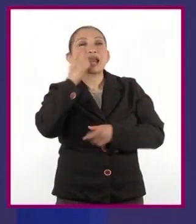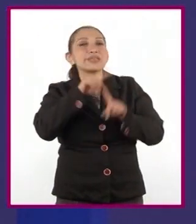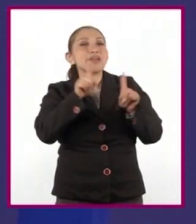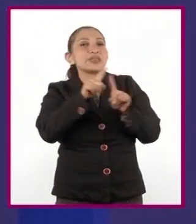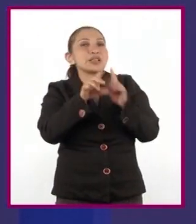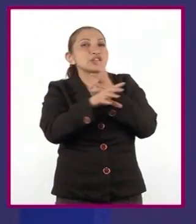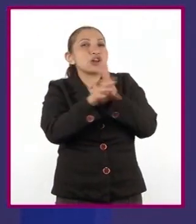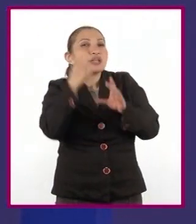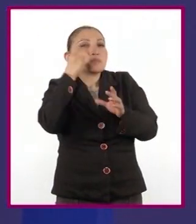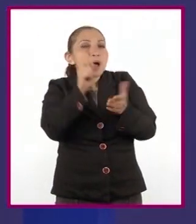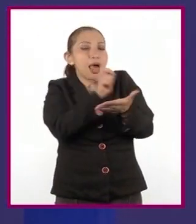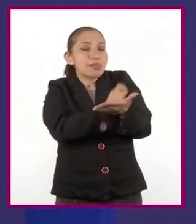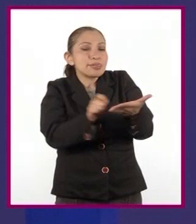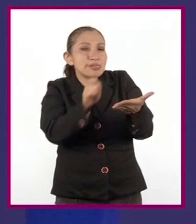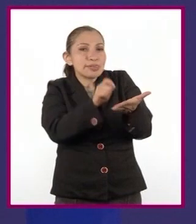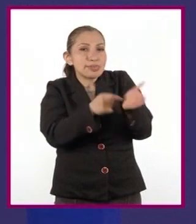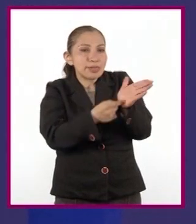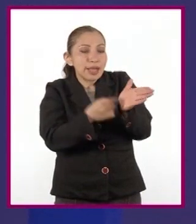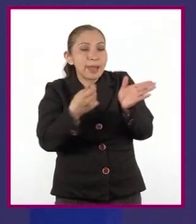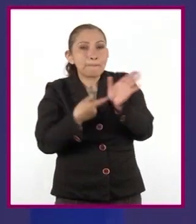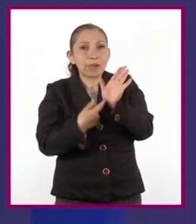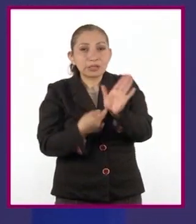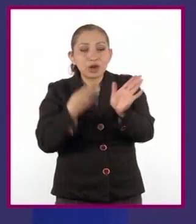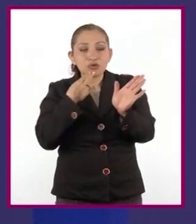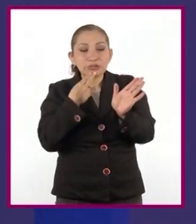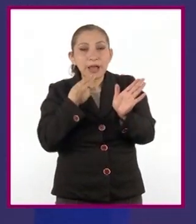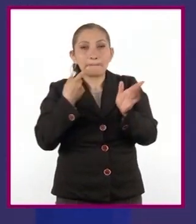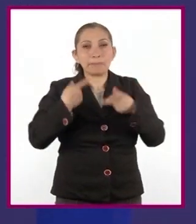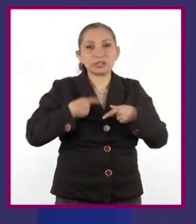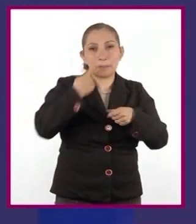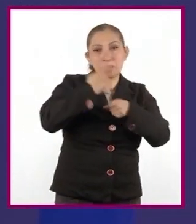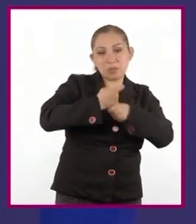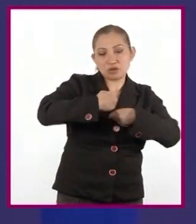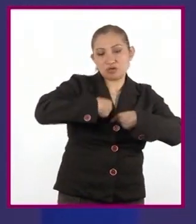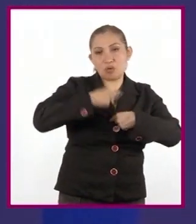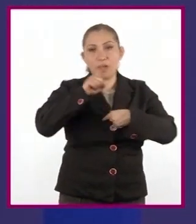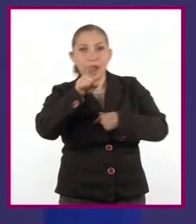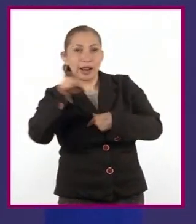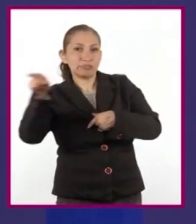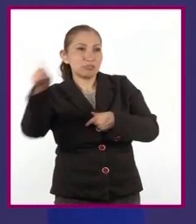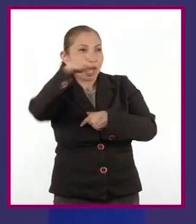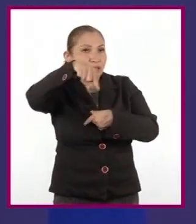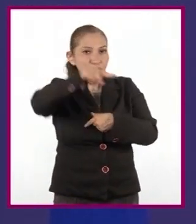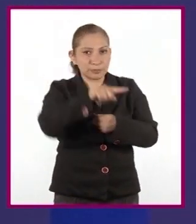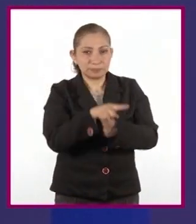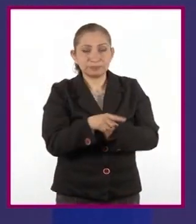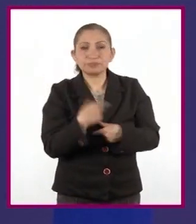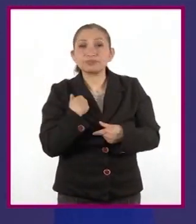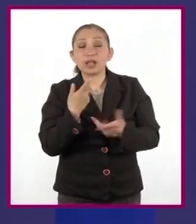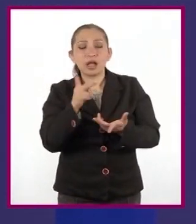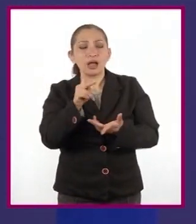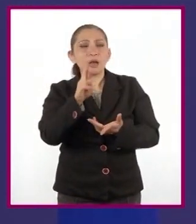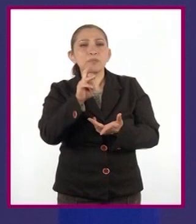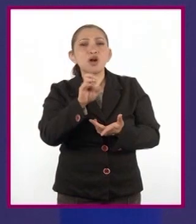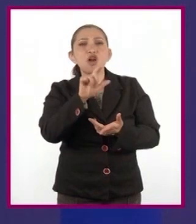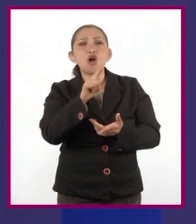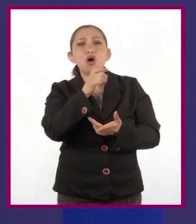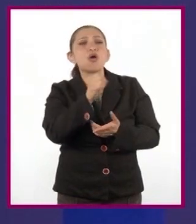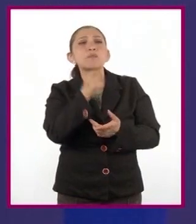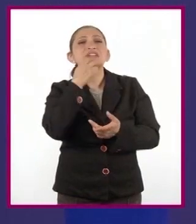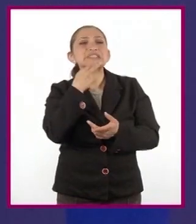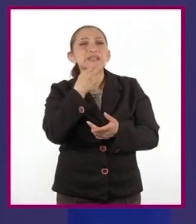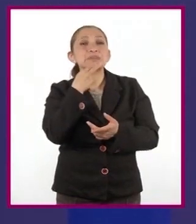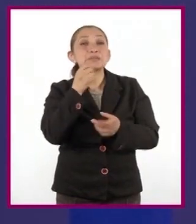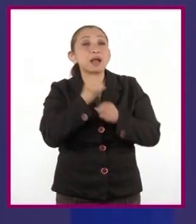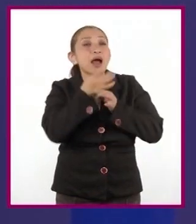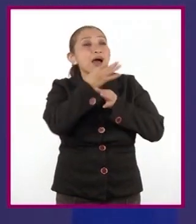al escribir el prólogo que reflejará en el uso de las personas gramaticales. La función del prólogo es informar